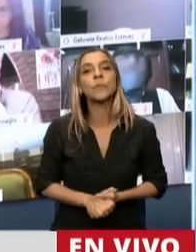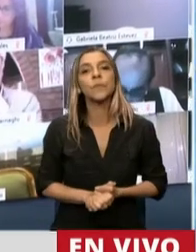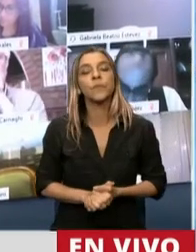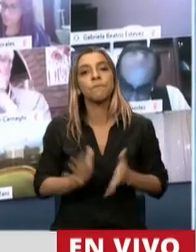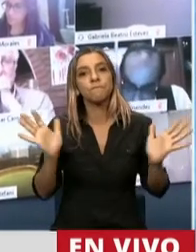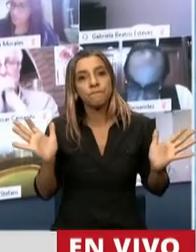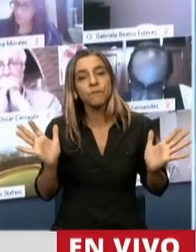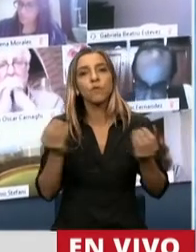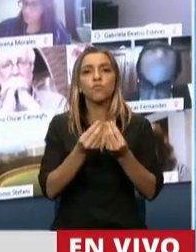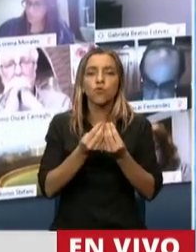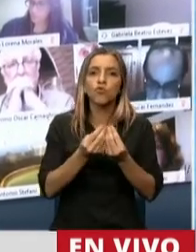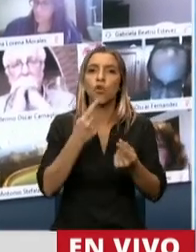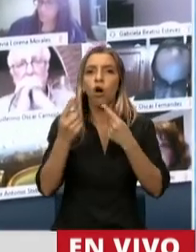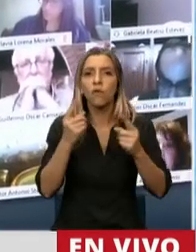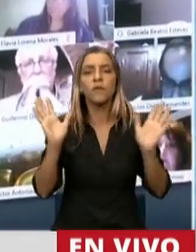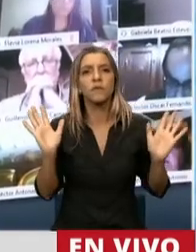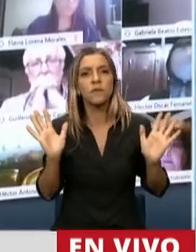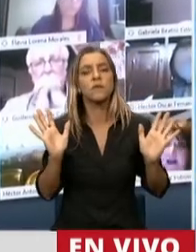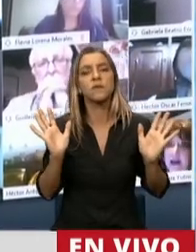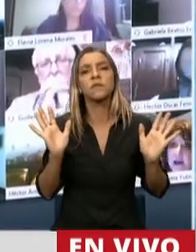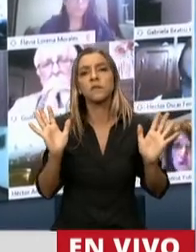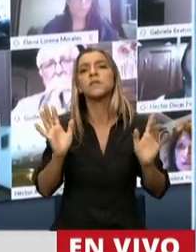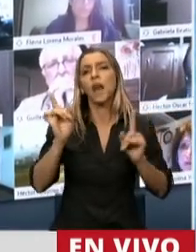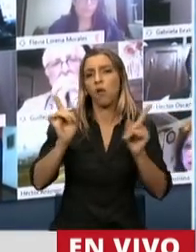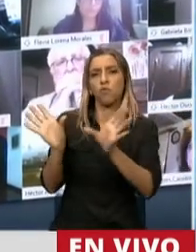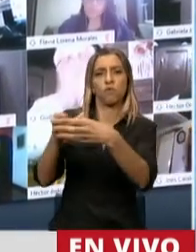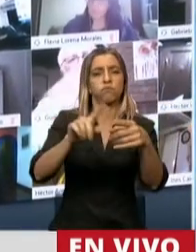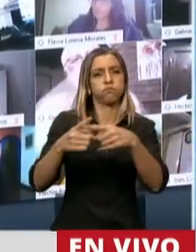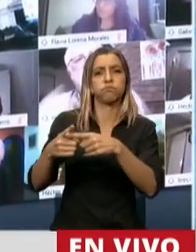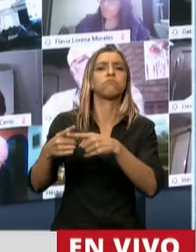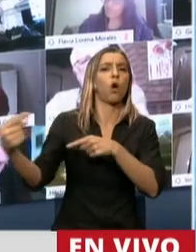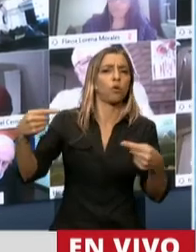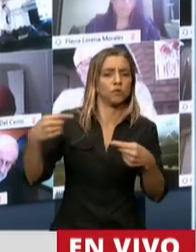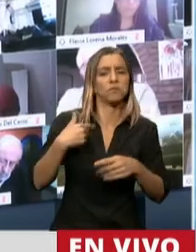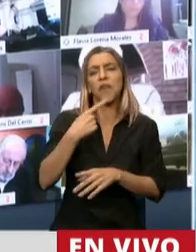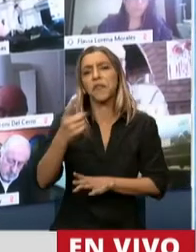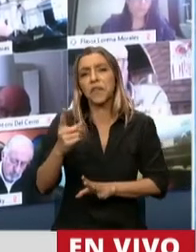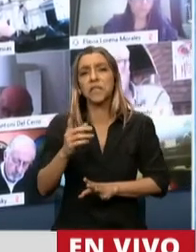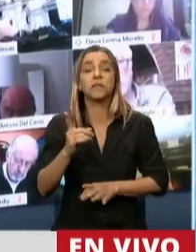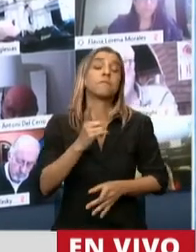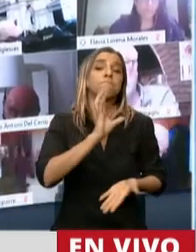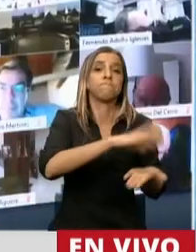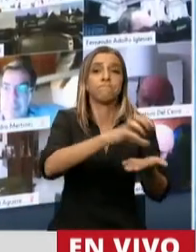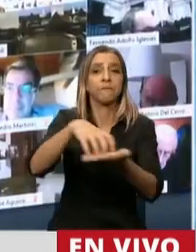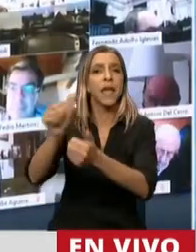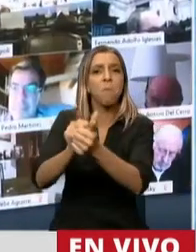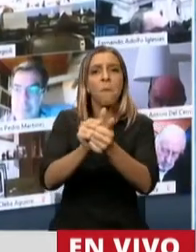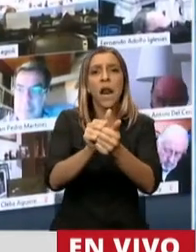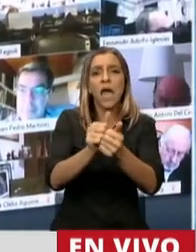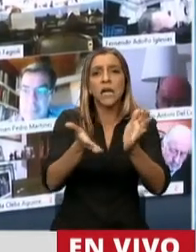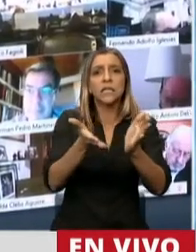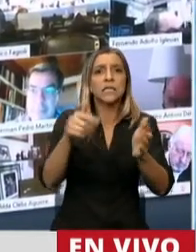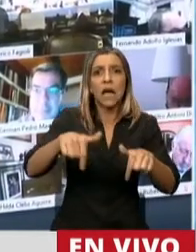Dicen muchos, he escuchado a la oposición, decir que muchas empresas se van del país y